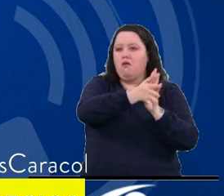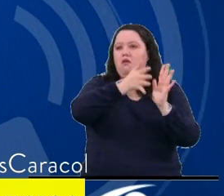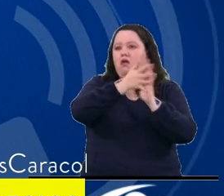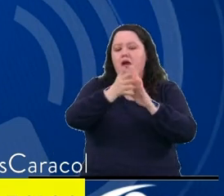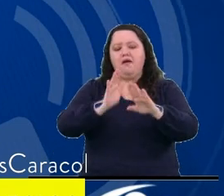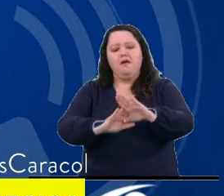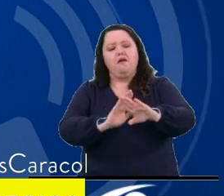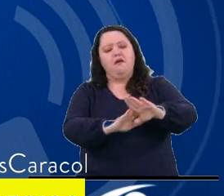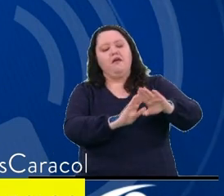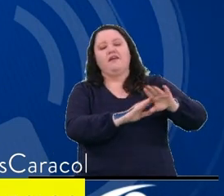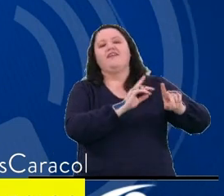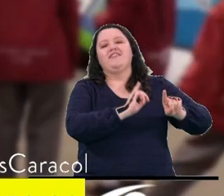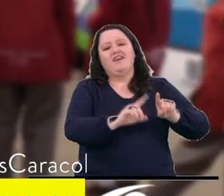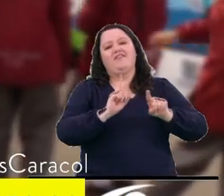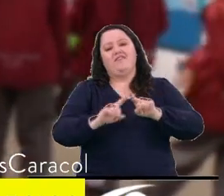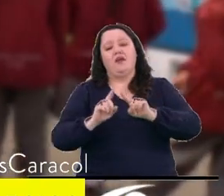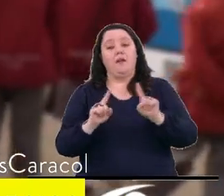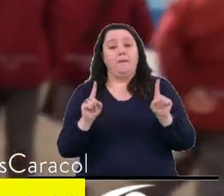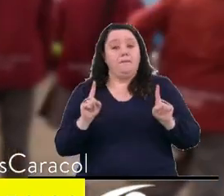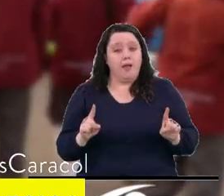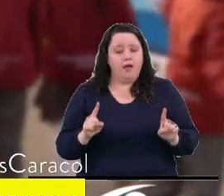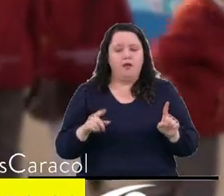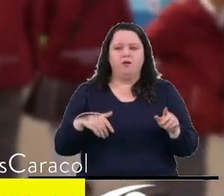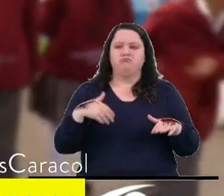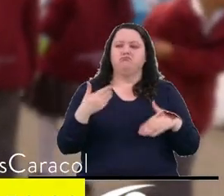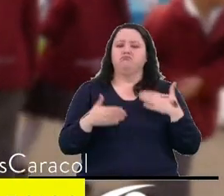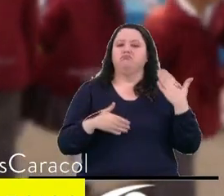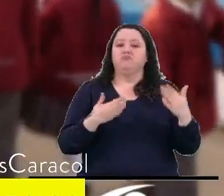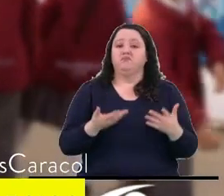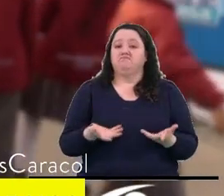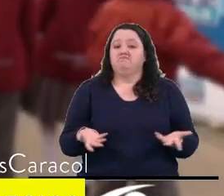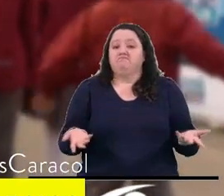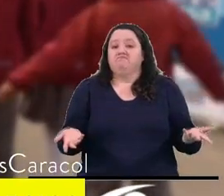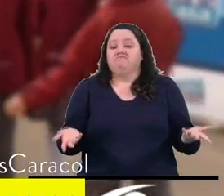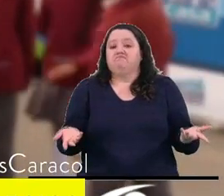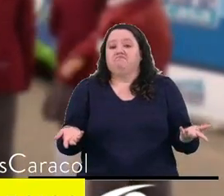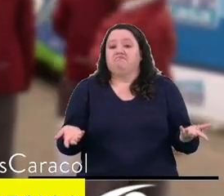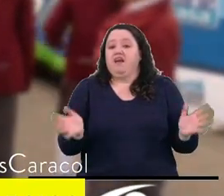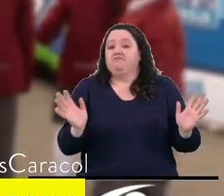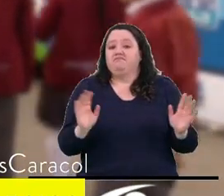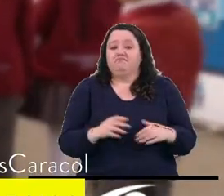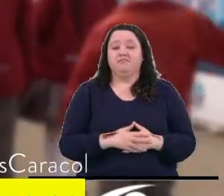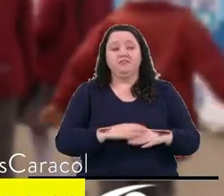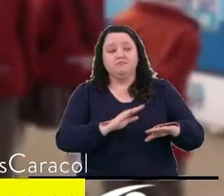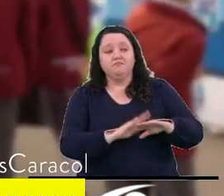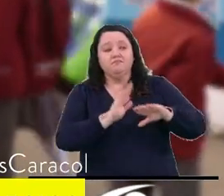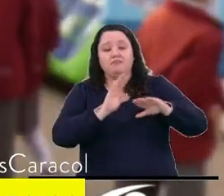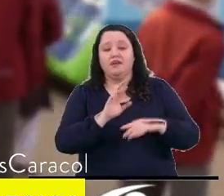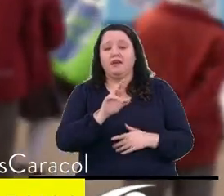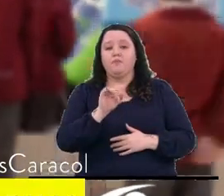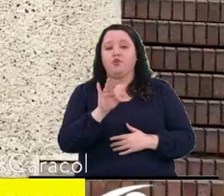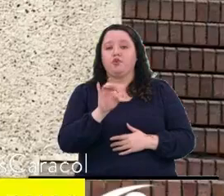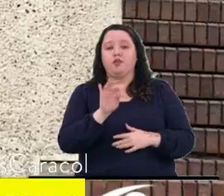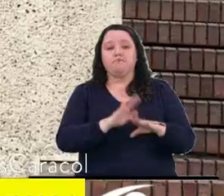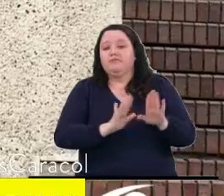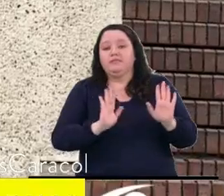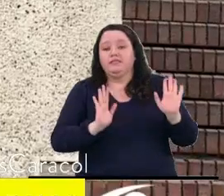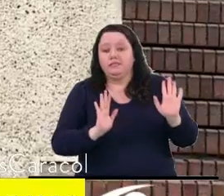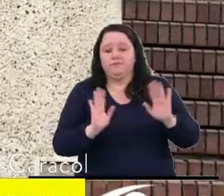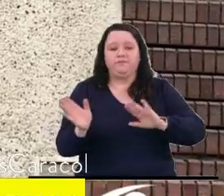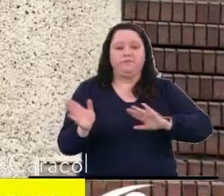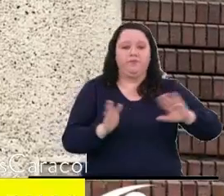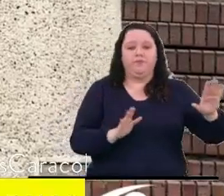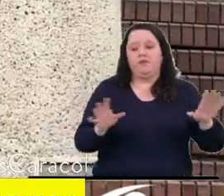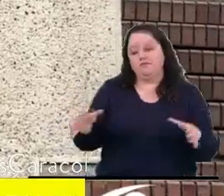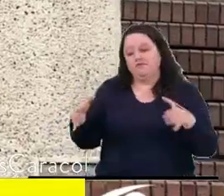alertas, pero que muchas veces nos quedamos con eso, con un reporte. De hecho, el Laboratorio de